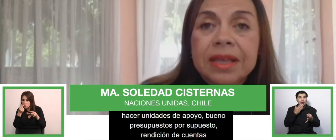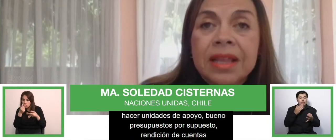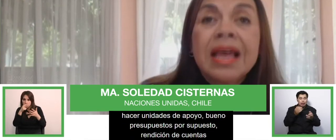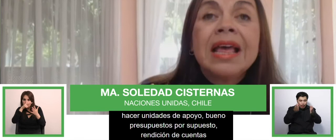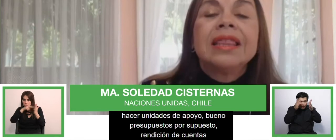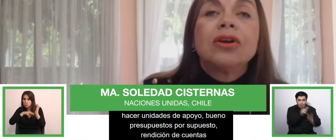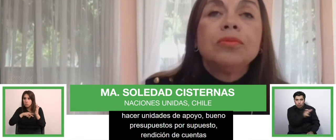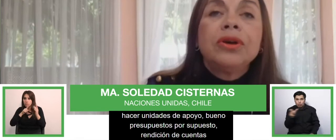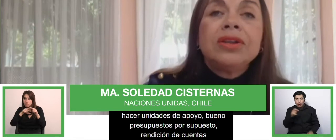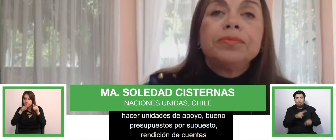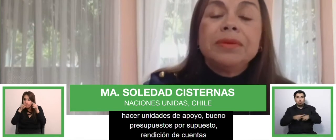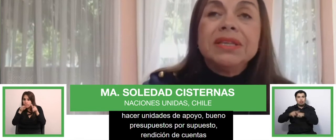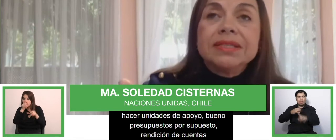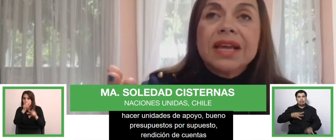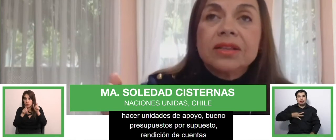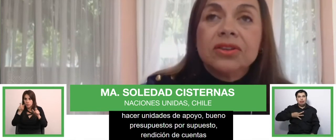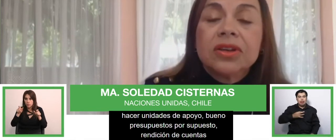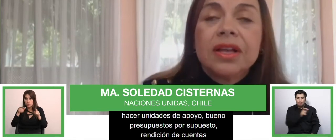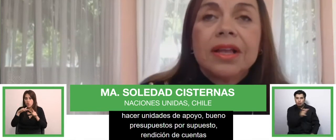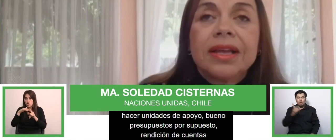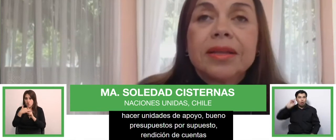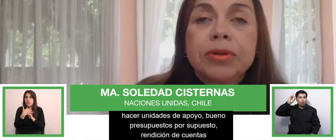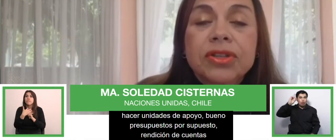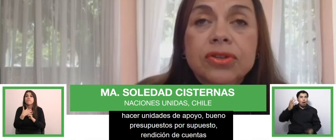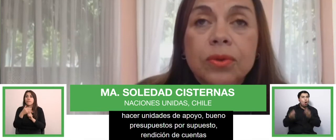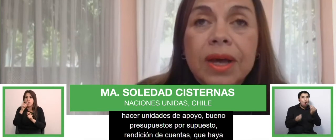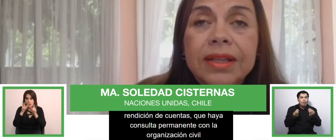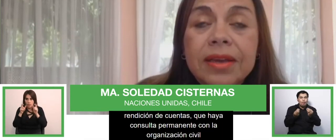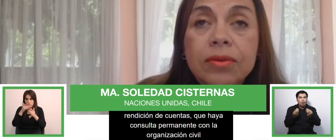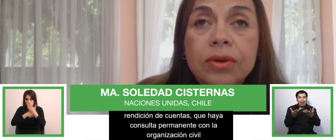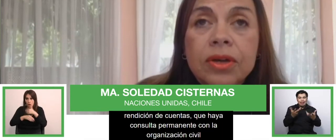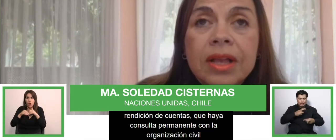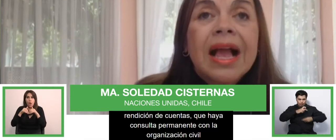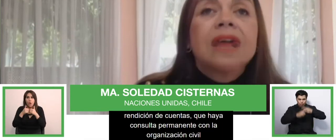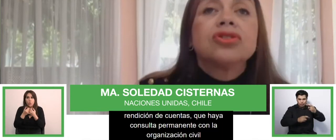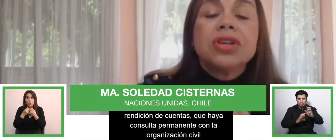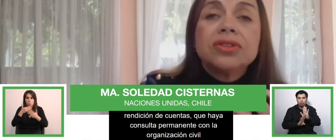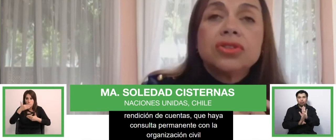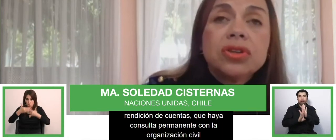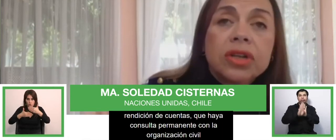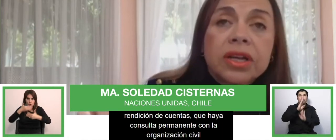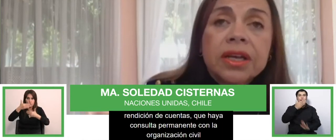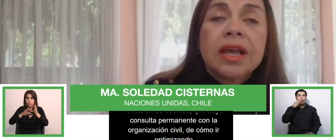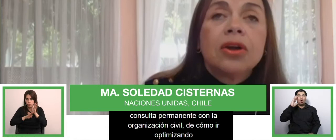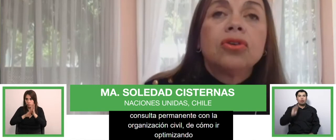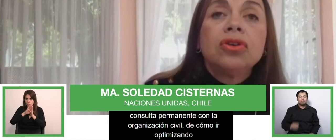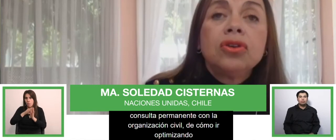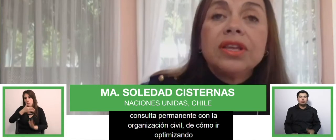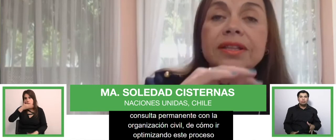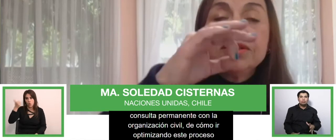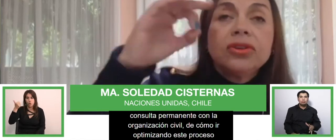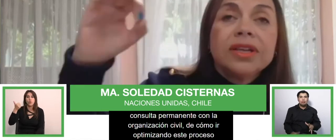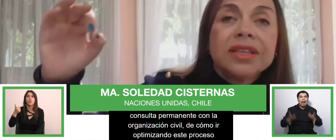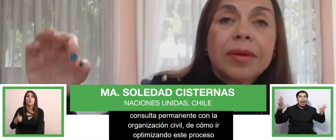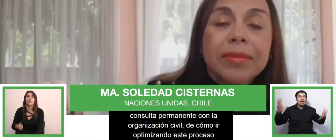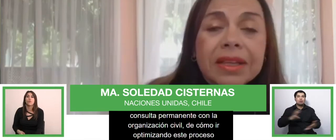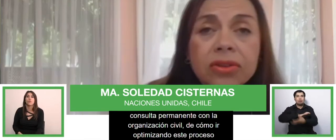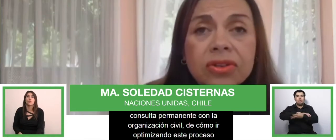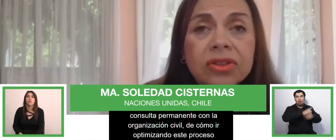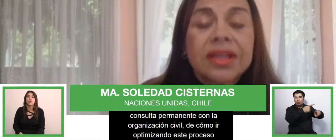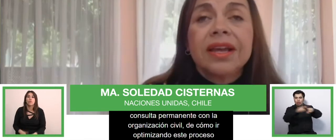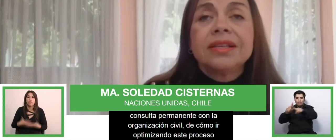discapacidad de cómo ir optimizando este proceso educativo. Asociaciones con los distintos